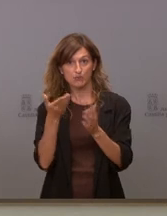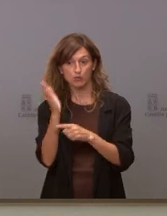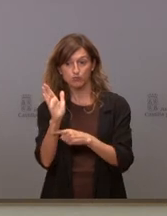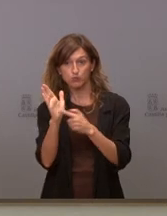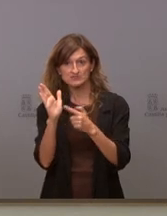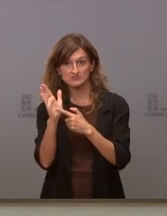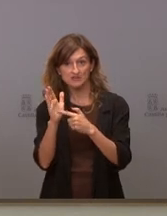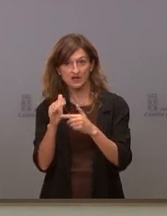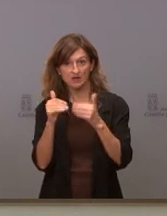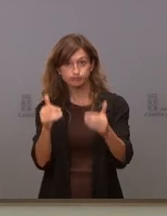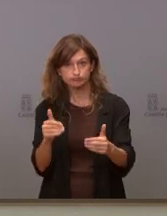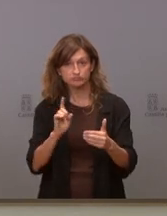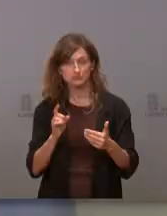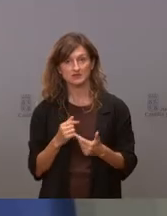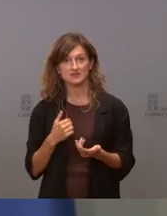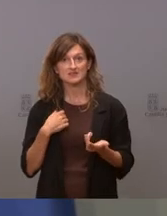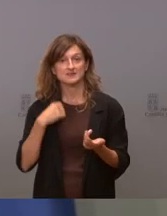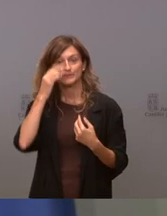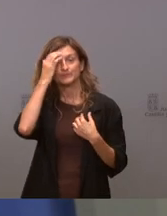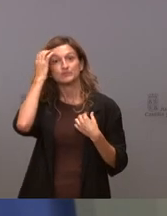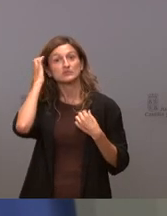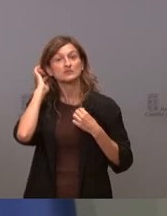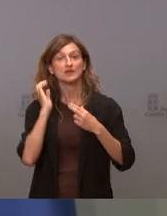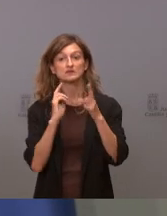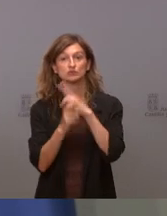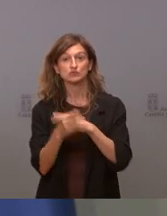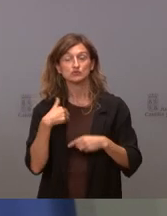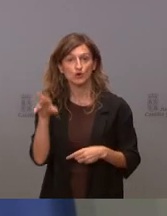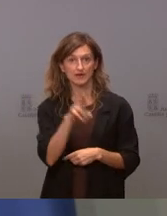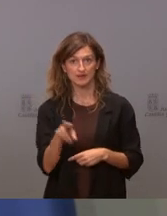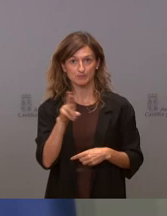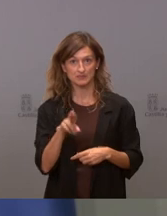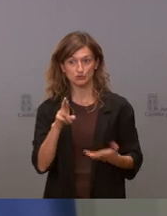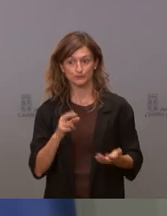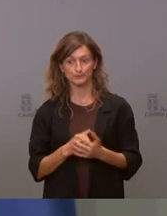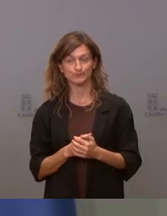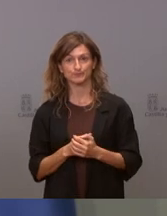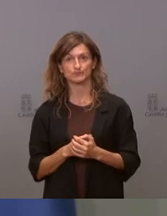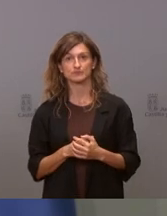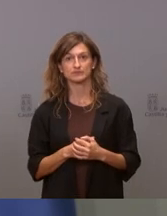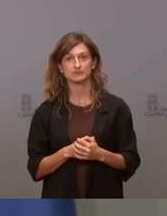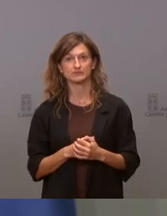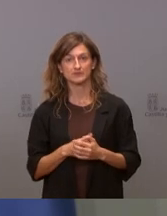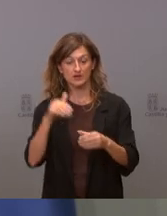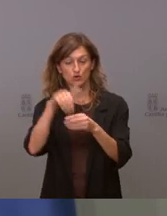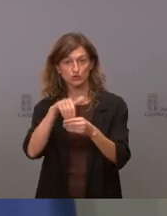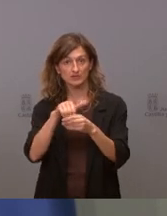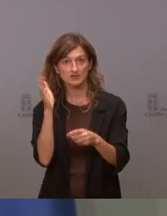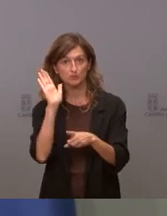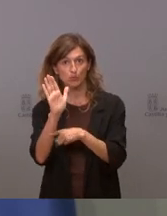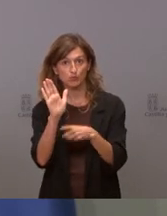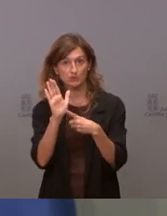decir, que no se va a retirar. prosperar, es que no entendemos que es... Es que le insisto, lo que contiene esa propuesta,